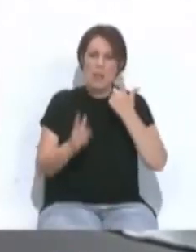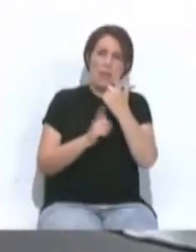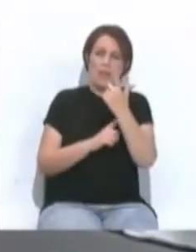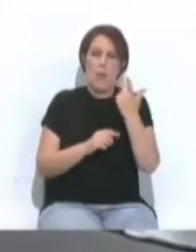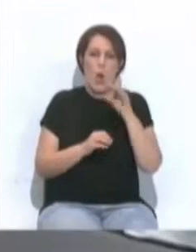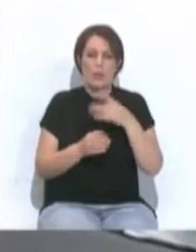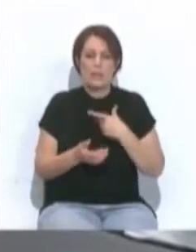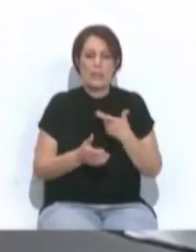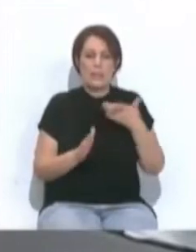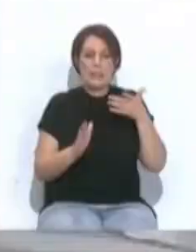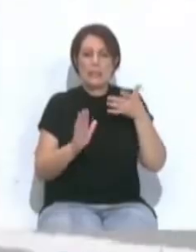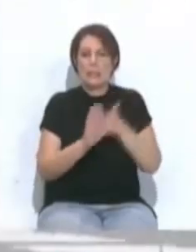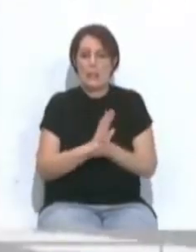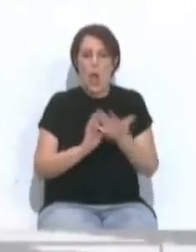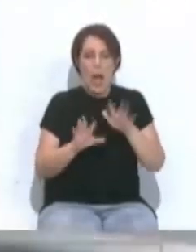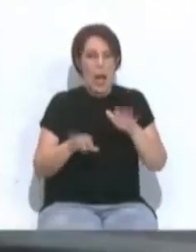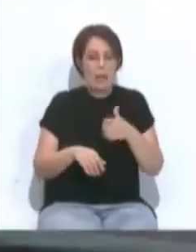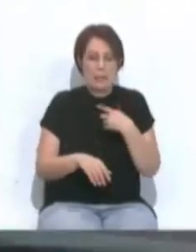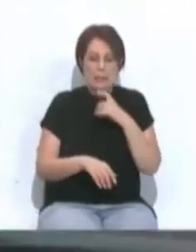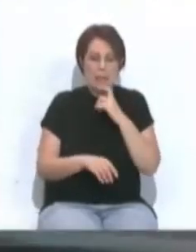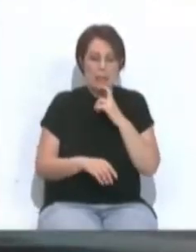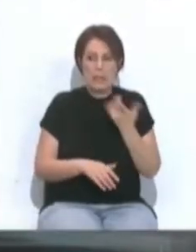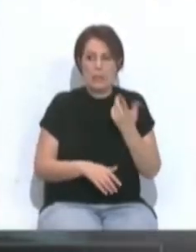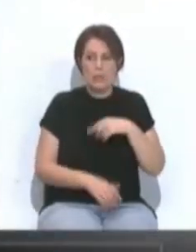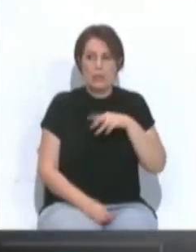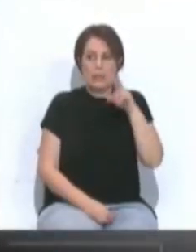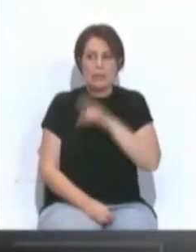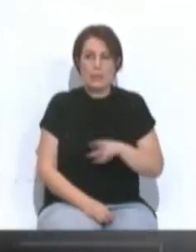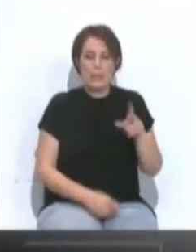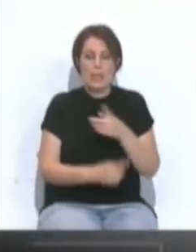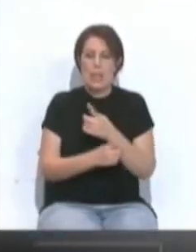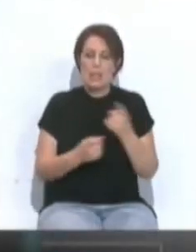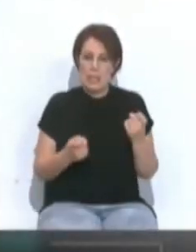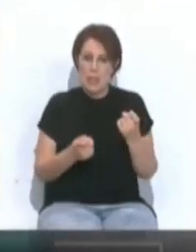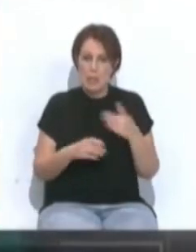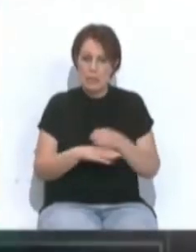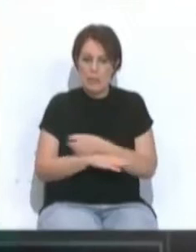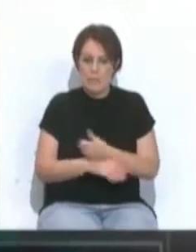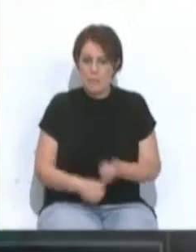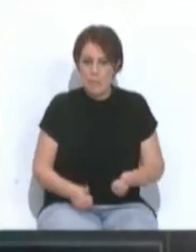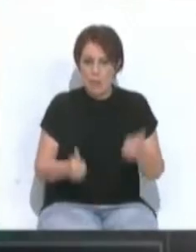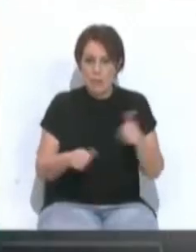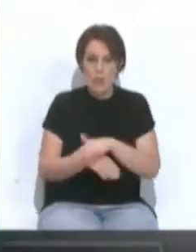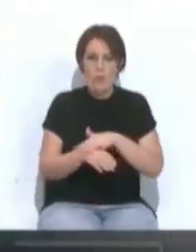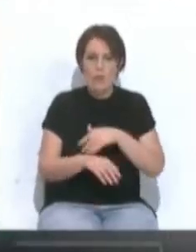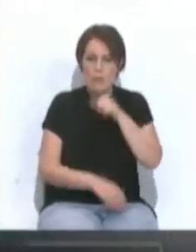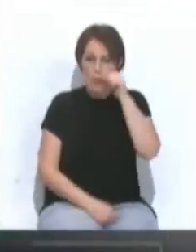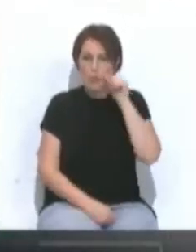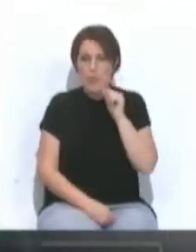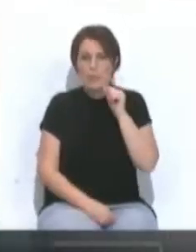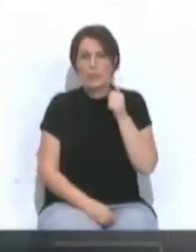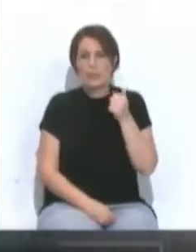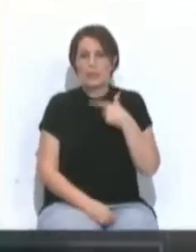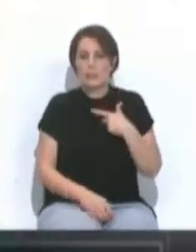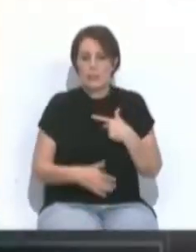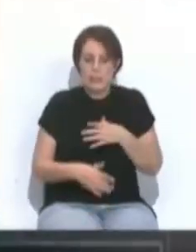destino o salida a Cádiz. Insistimos en que necesitamos más trenes que el gobierno de Pedro Sánchez está